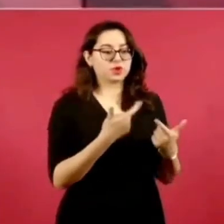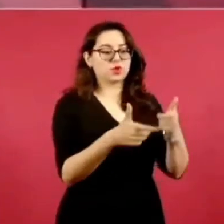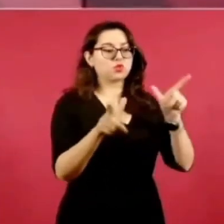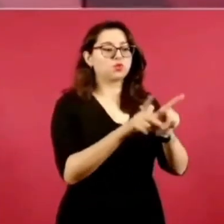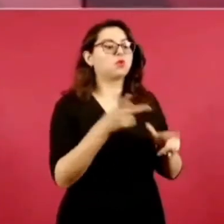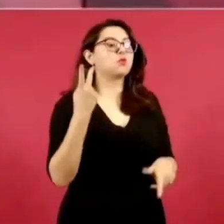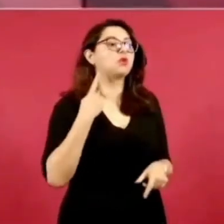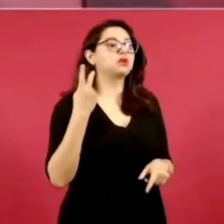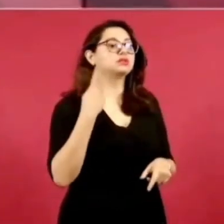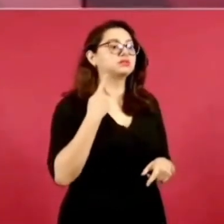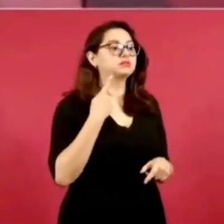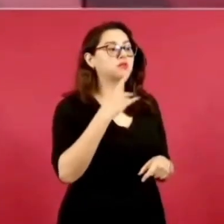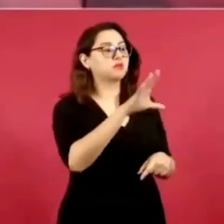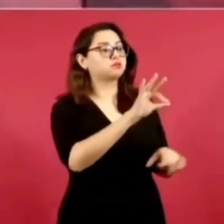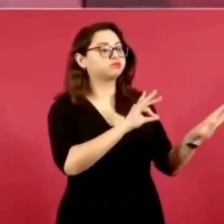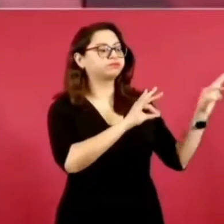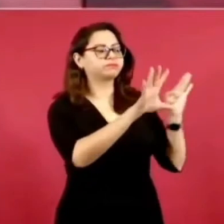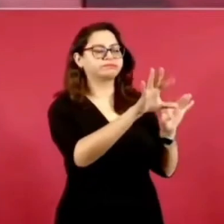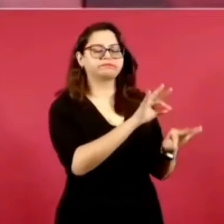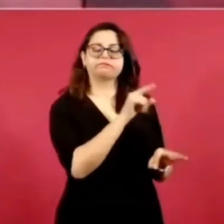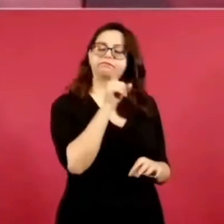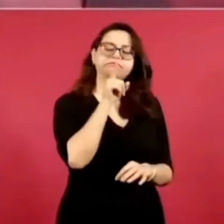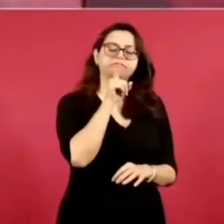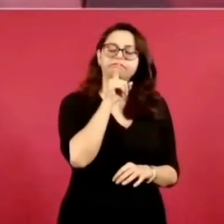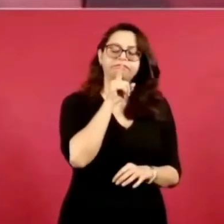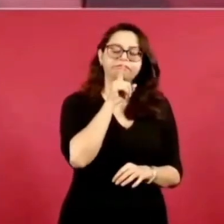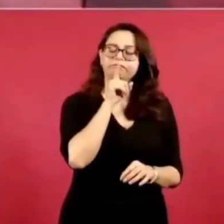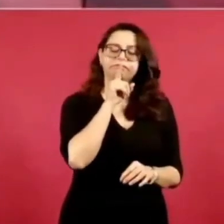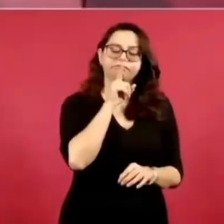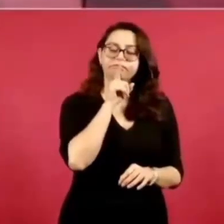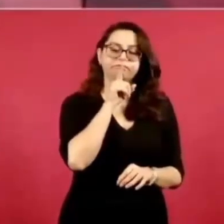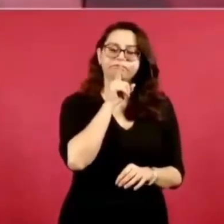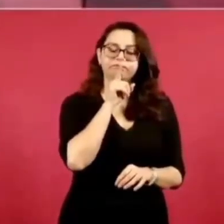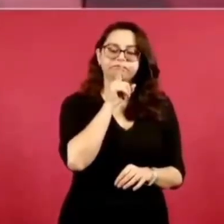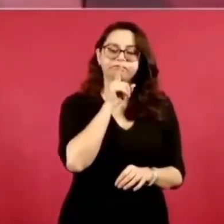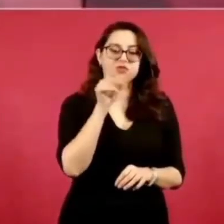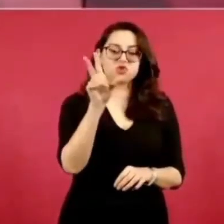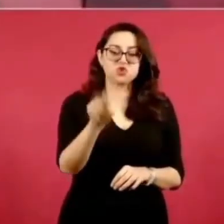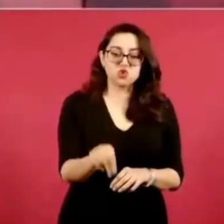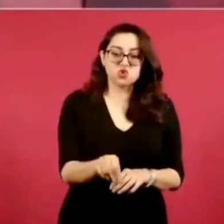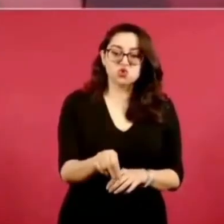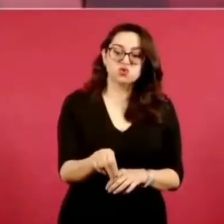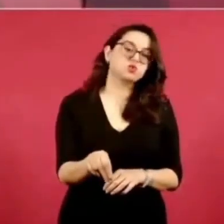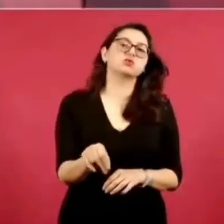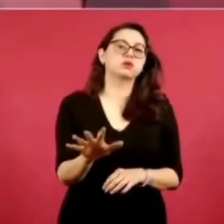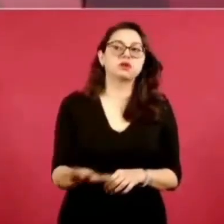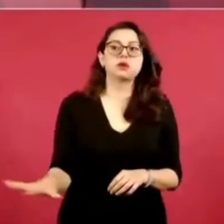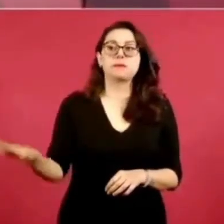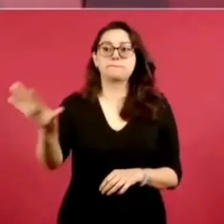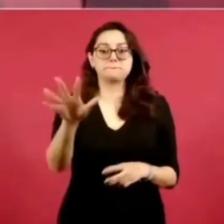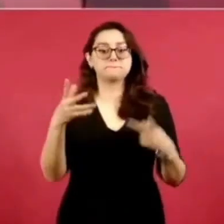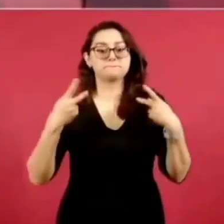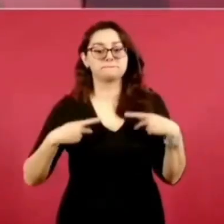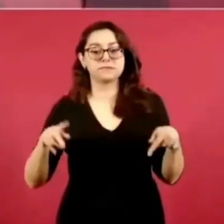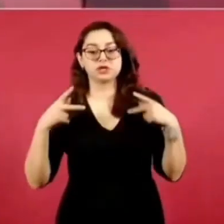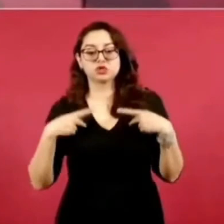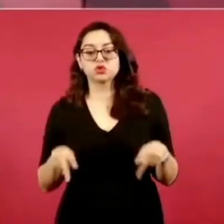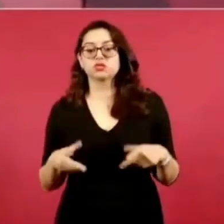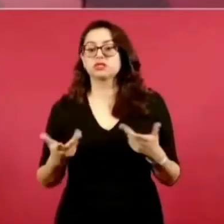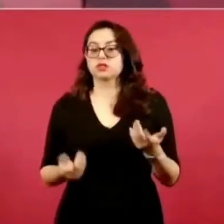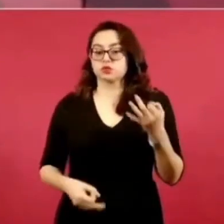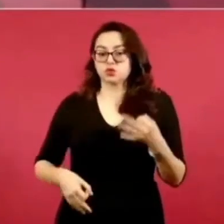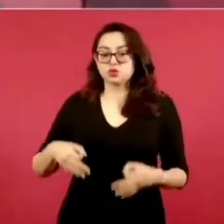donde se escoja a los que van a ser jueces,